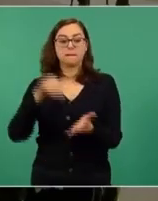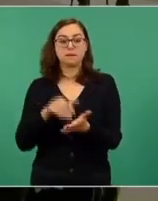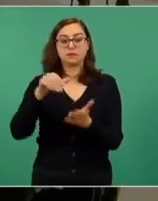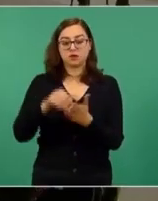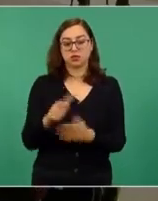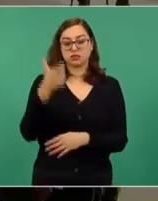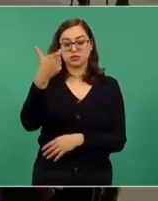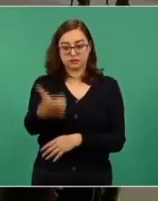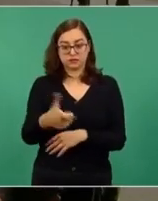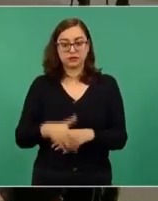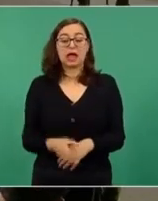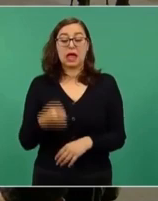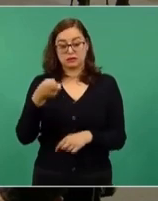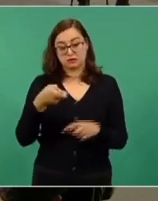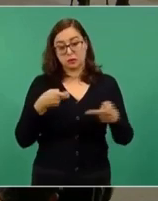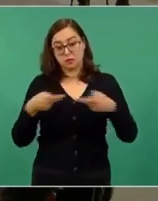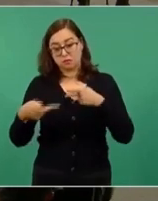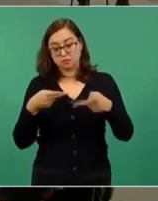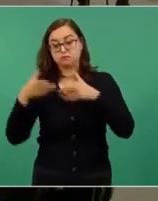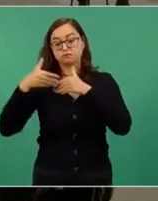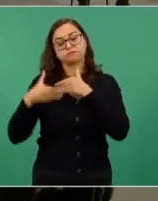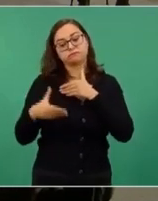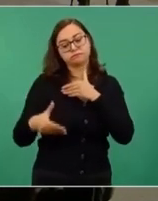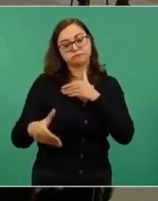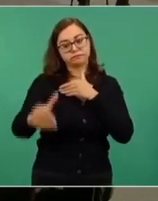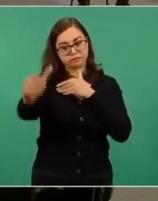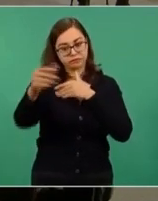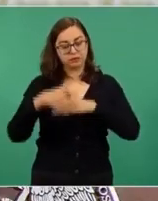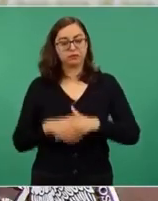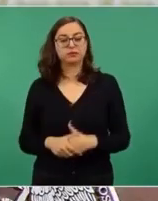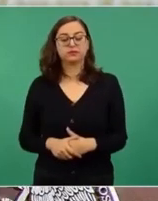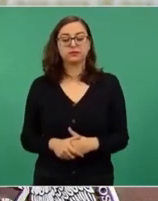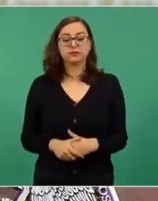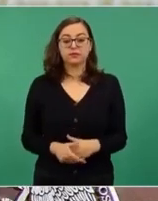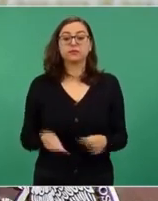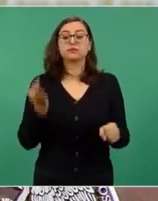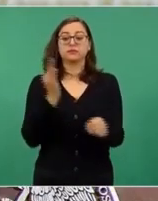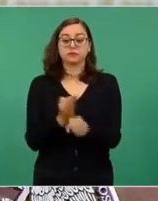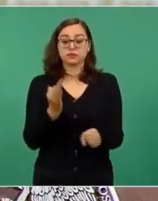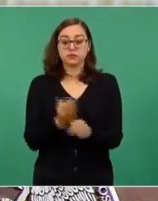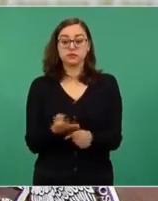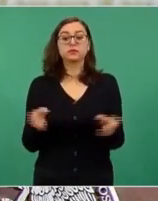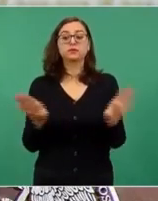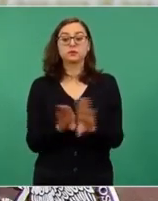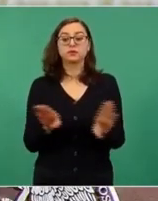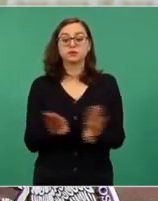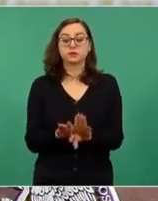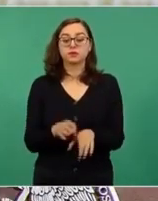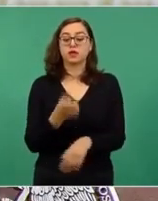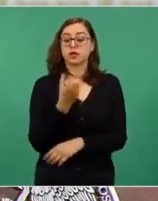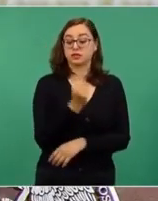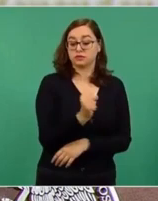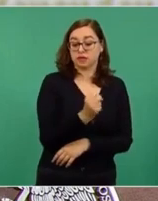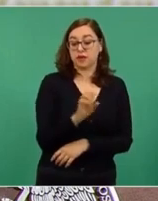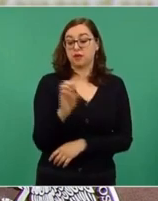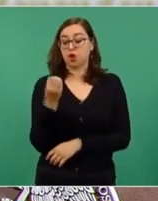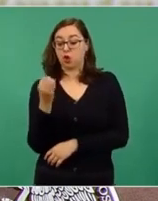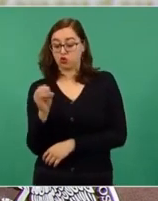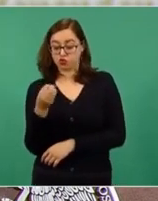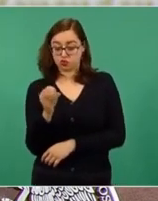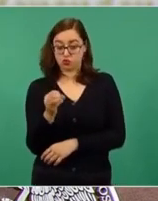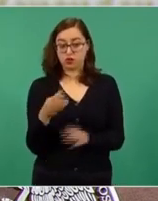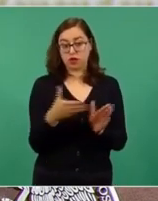pesos. Ese es el plan global para la pensión. ¿Cómo vamos? En este bimestre de septiembre-octubre,